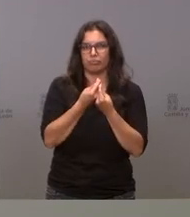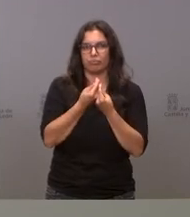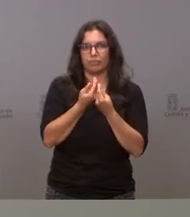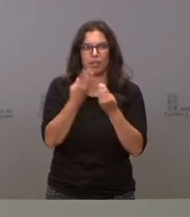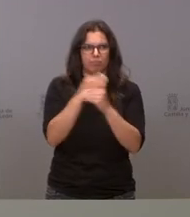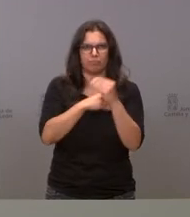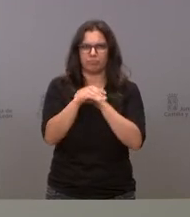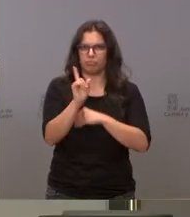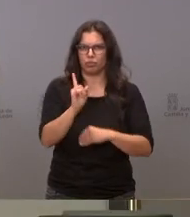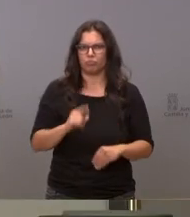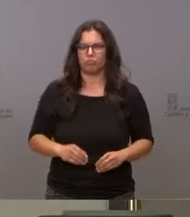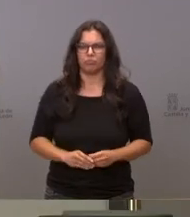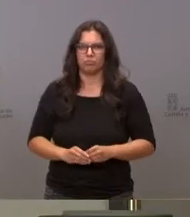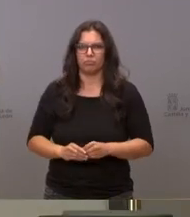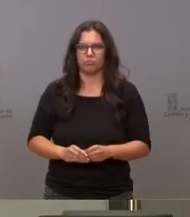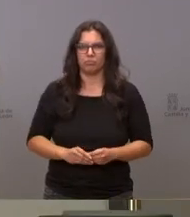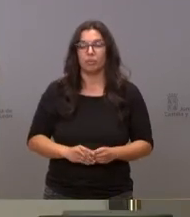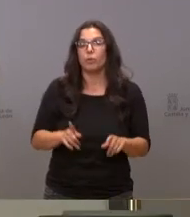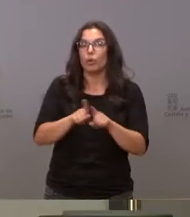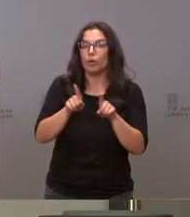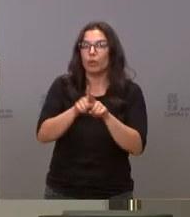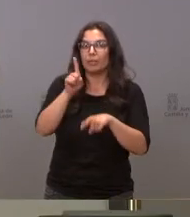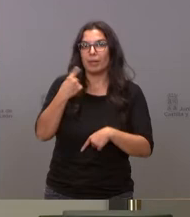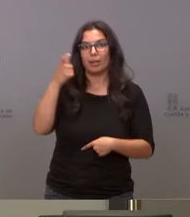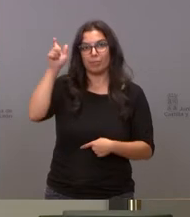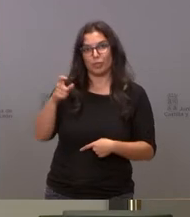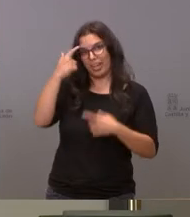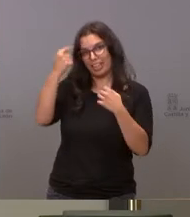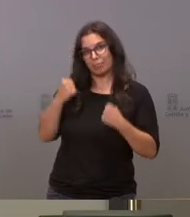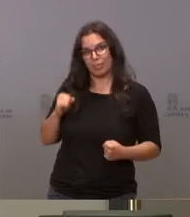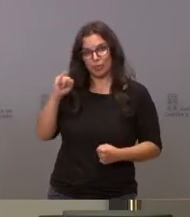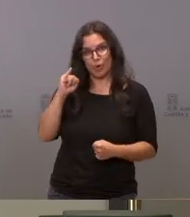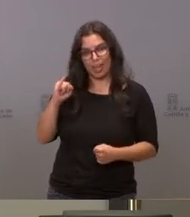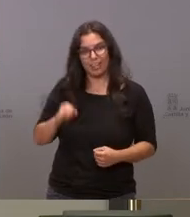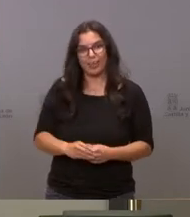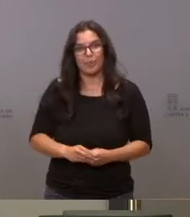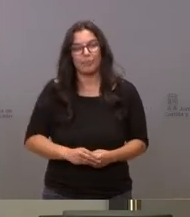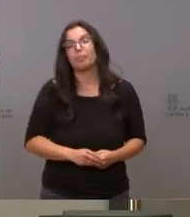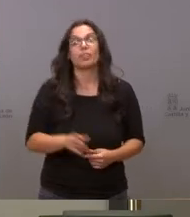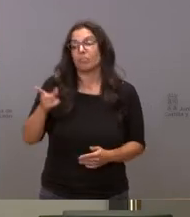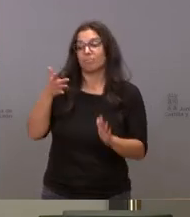solapan en nada de todas maneras tenemos un experto en la primera ley yo creo que lo he explicado muy bien